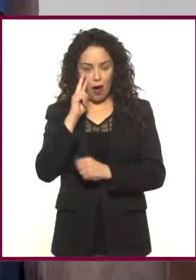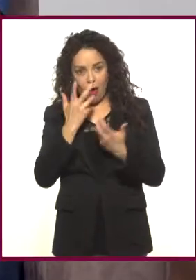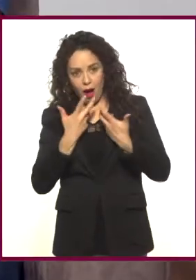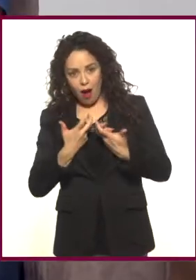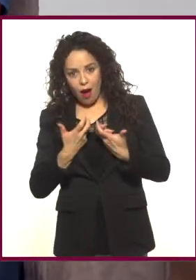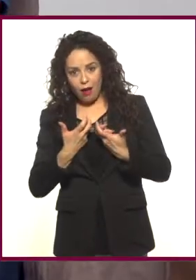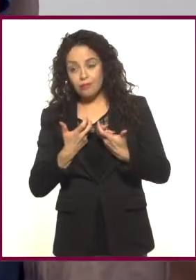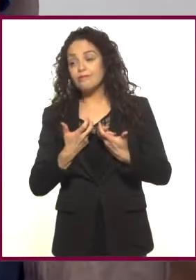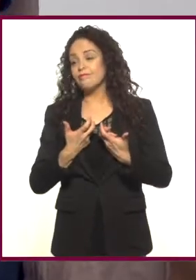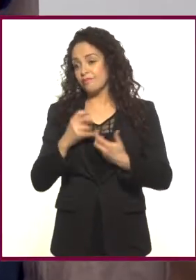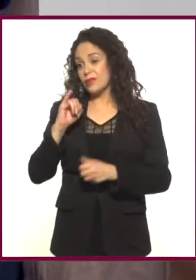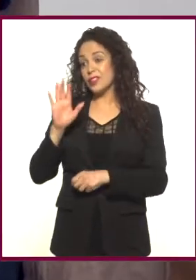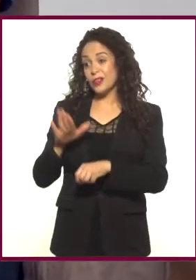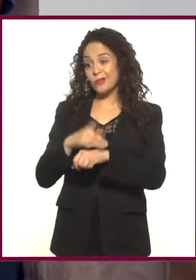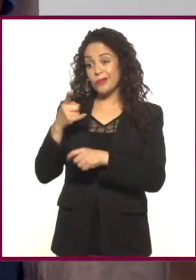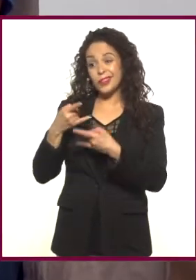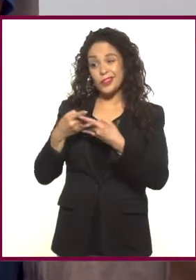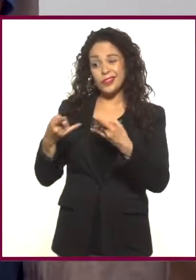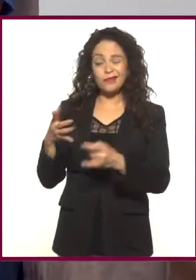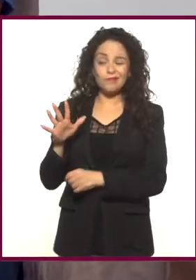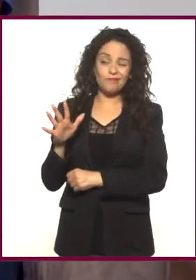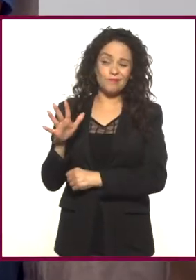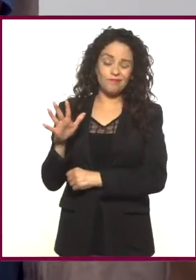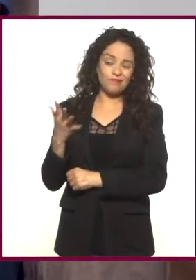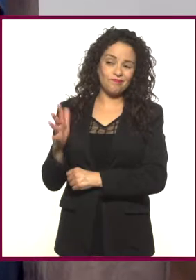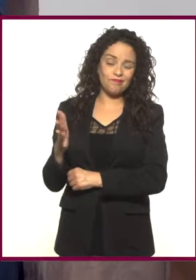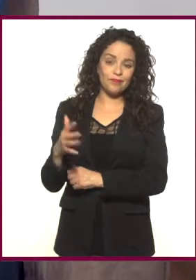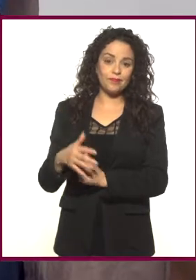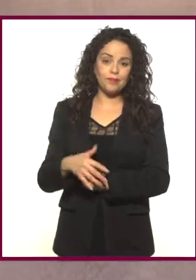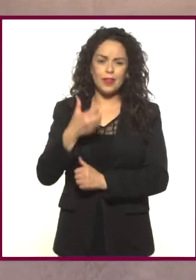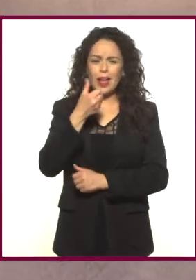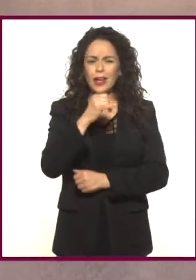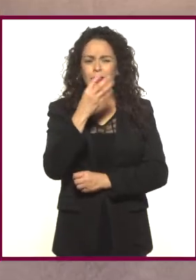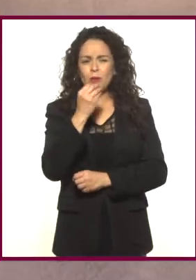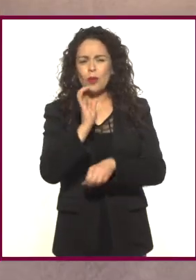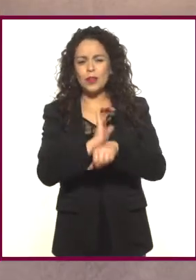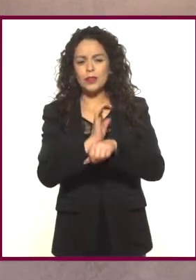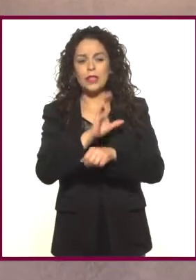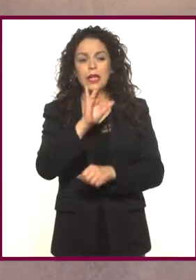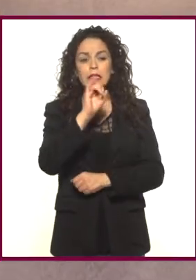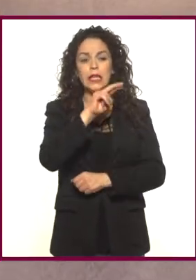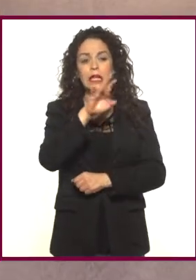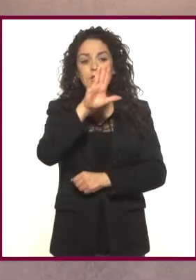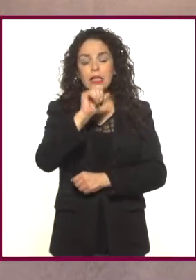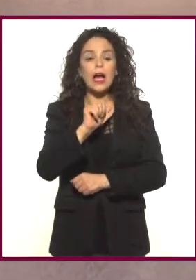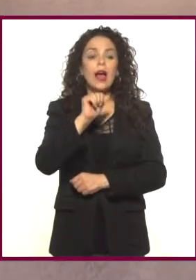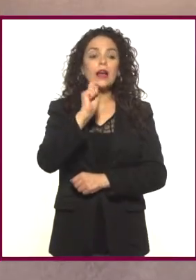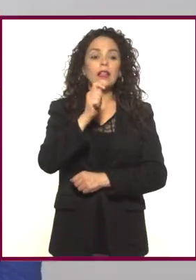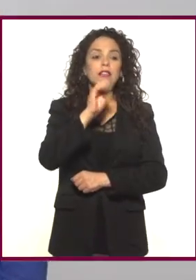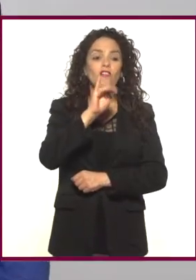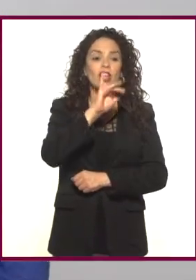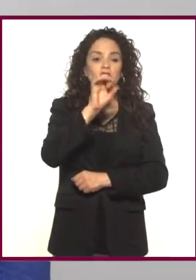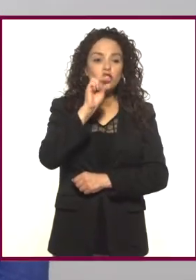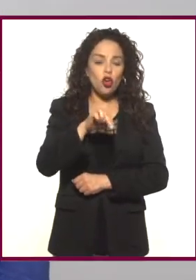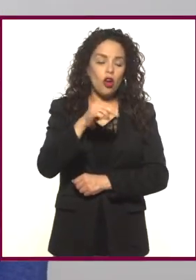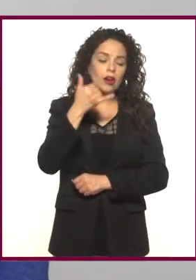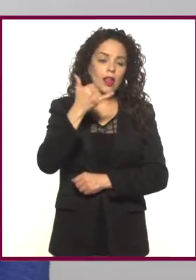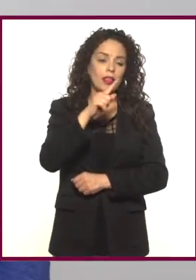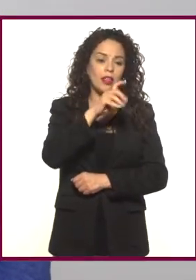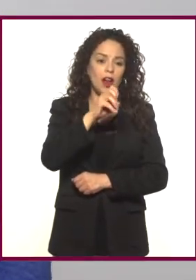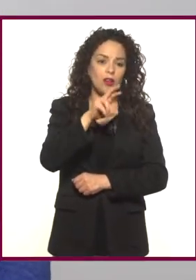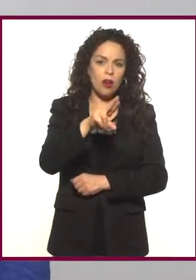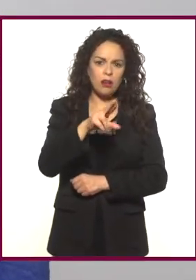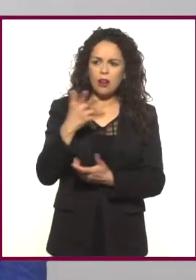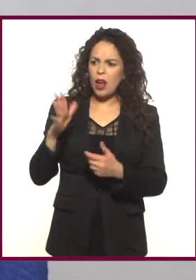Obvio, porque la trama está a regular zona. Así son muchas películas de ciencia ficción y terror. Ah, caray.